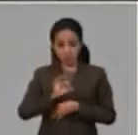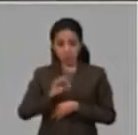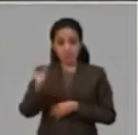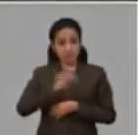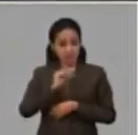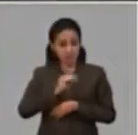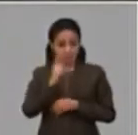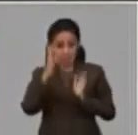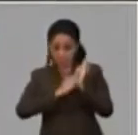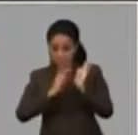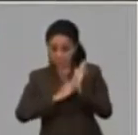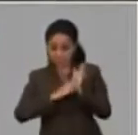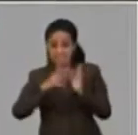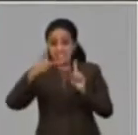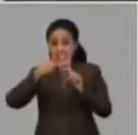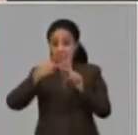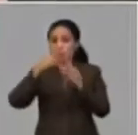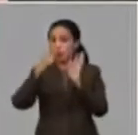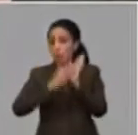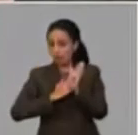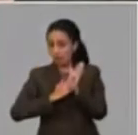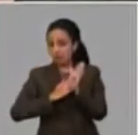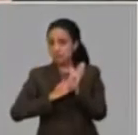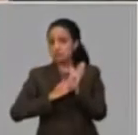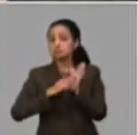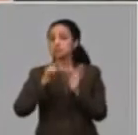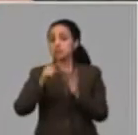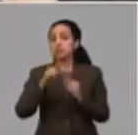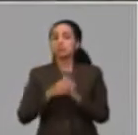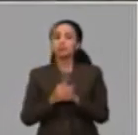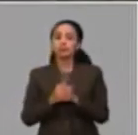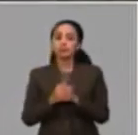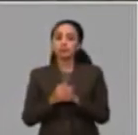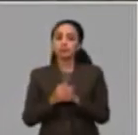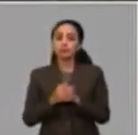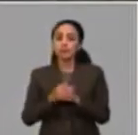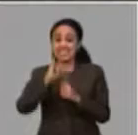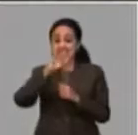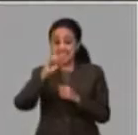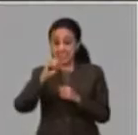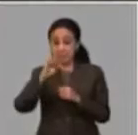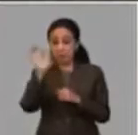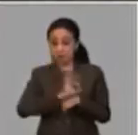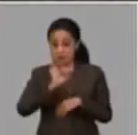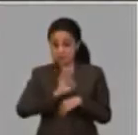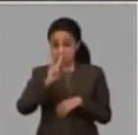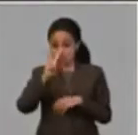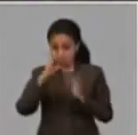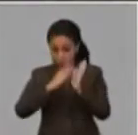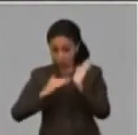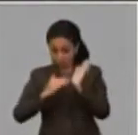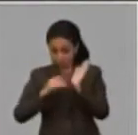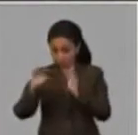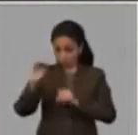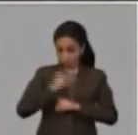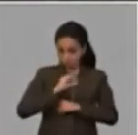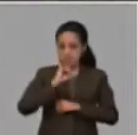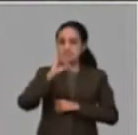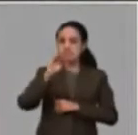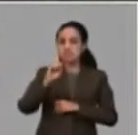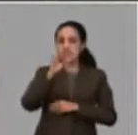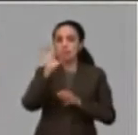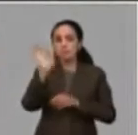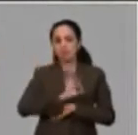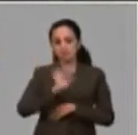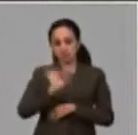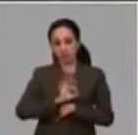primer mes y a partir del segundo mes y hasta tanto se termine el 60%. Y aquí también se incluyeron,